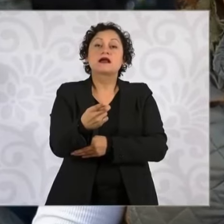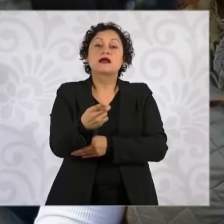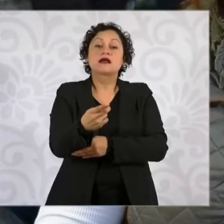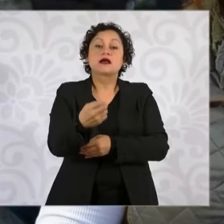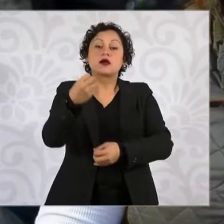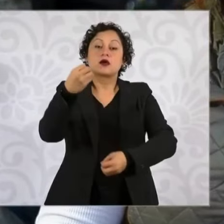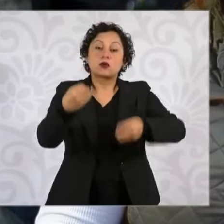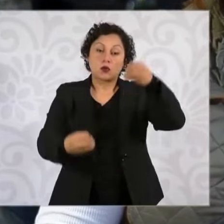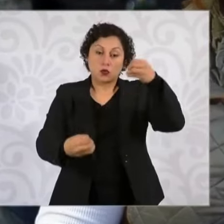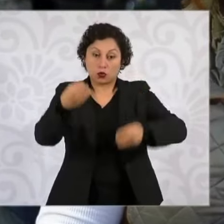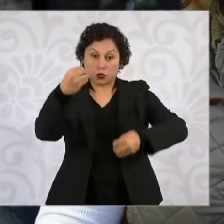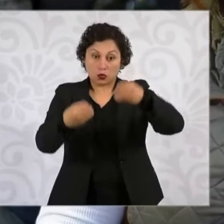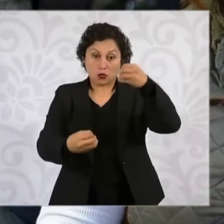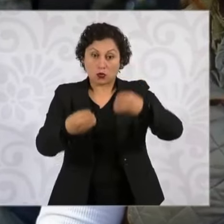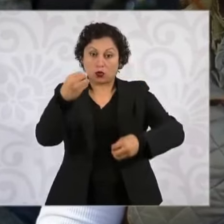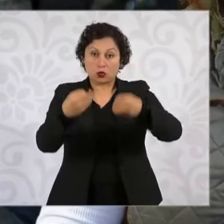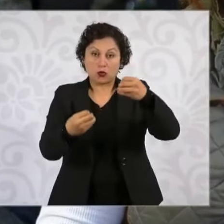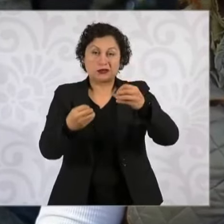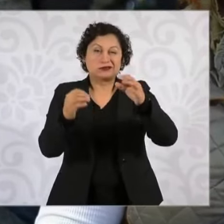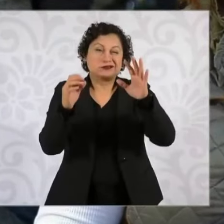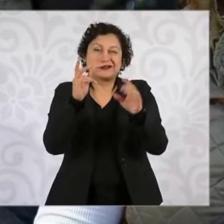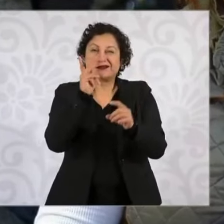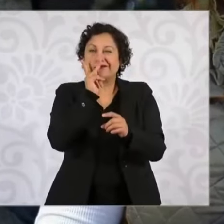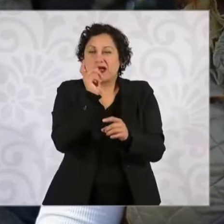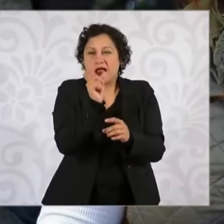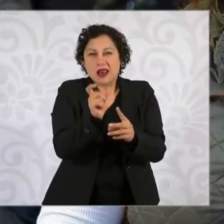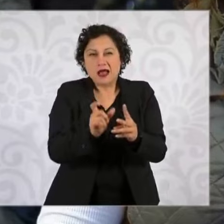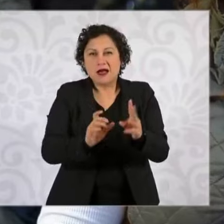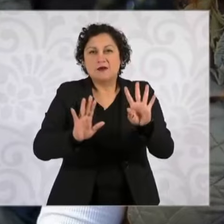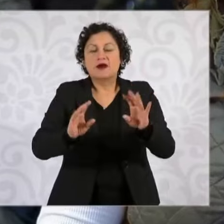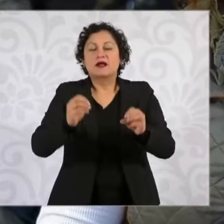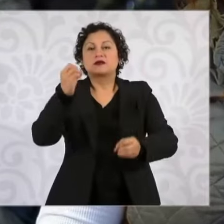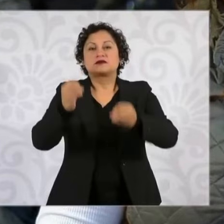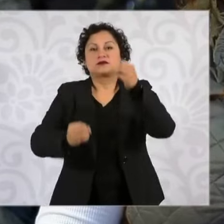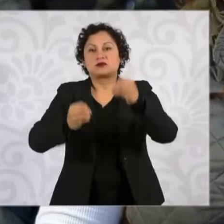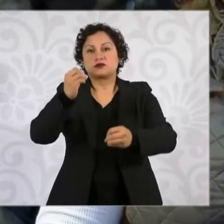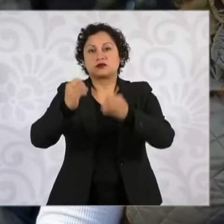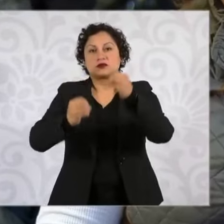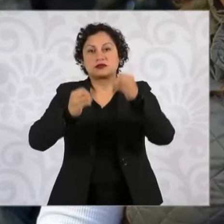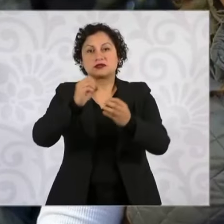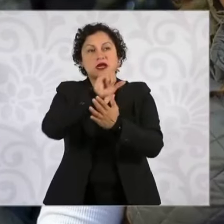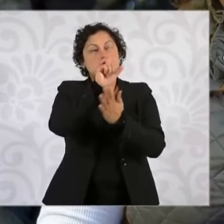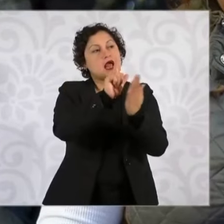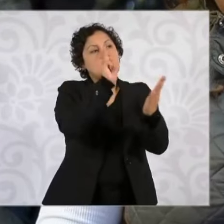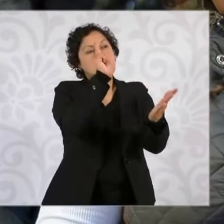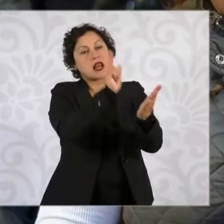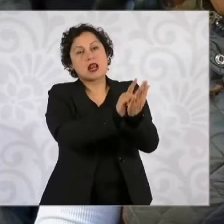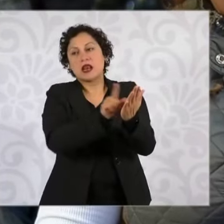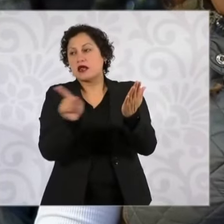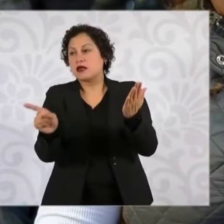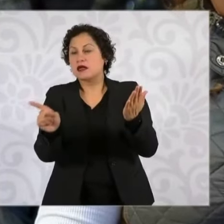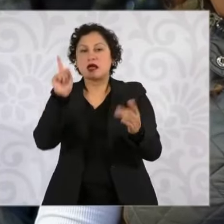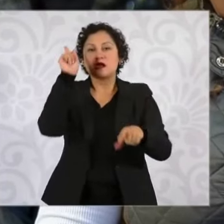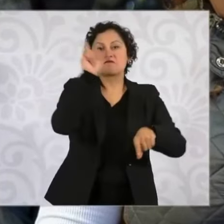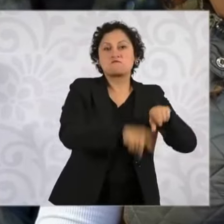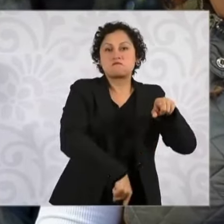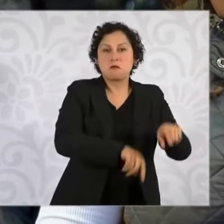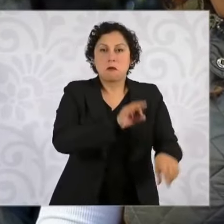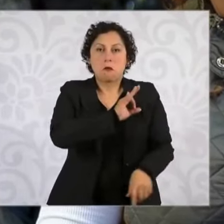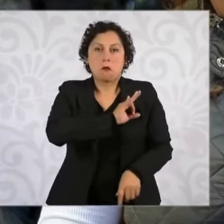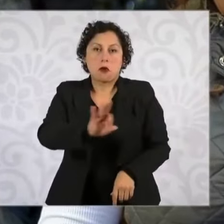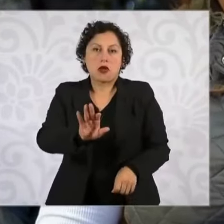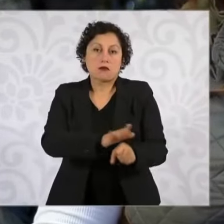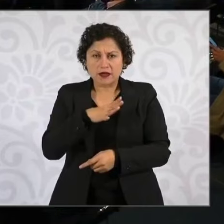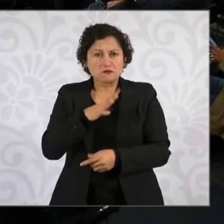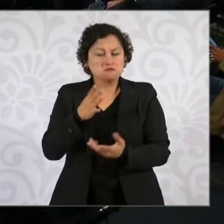poder, en palabras llanas, tumbar o suspender reformas de este tipo por ser facultad exclusiva